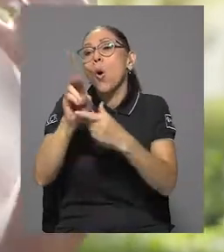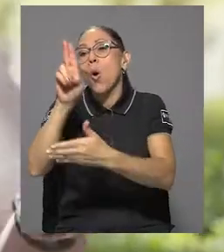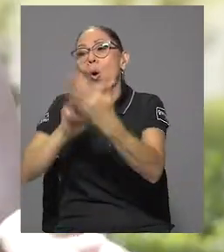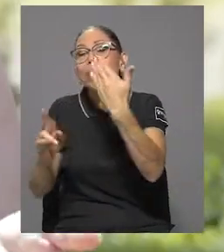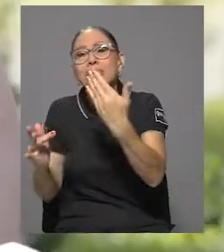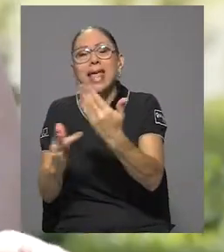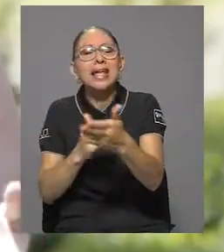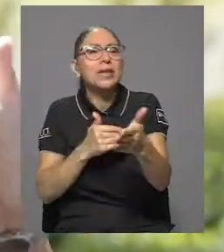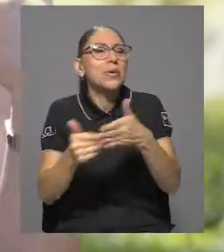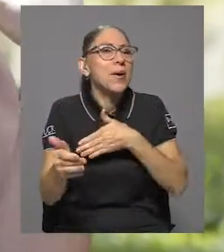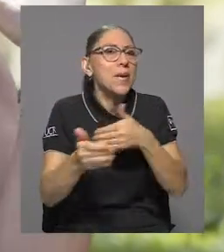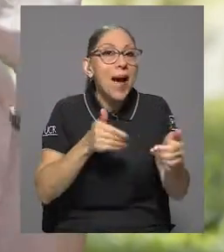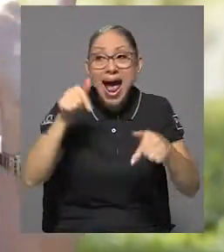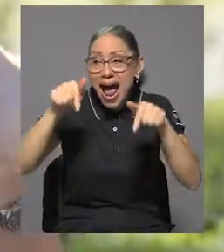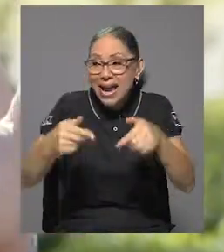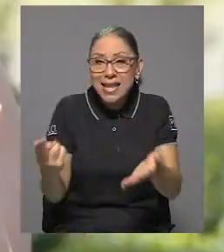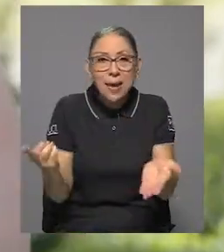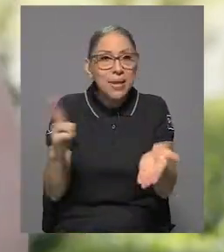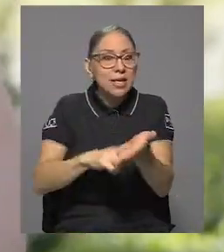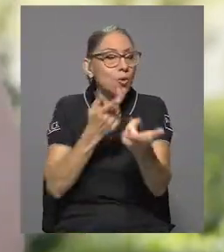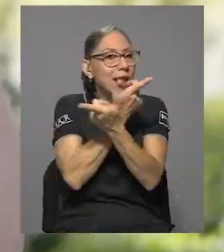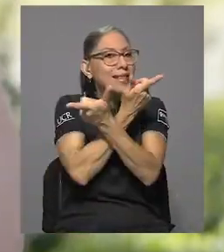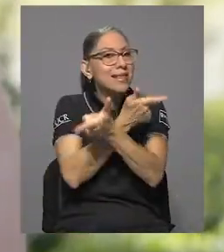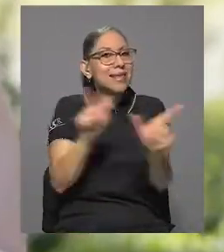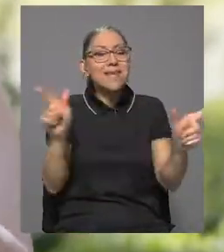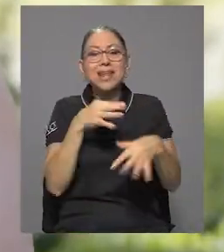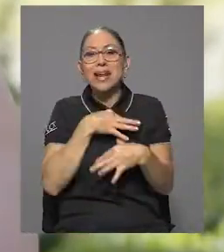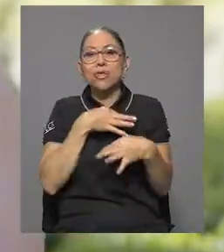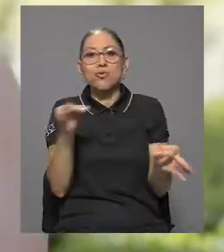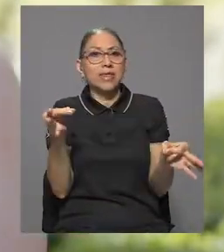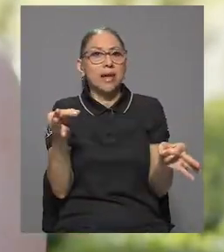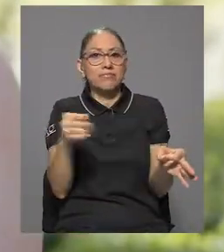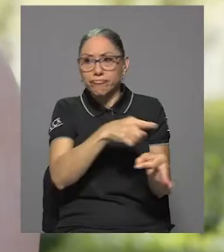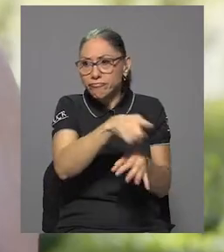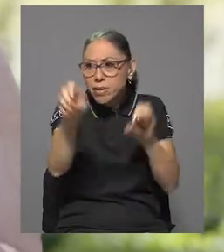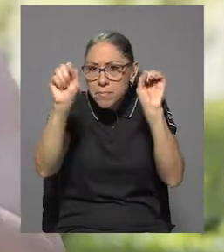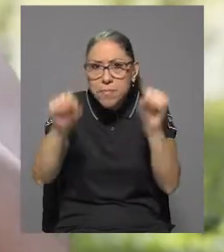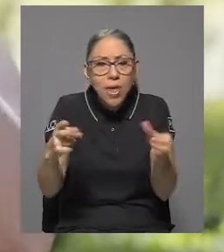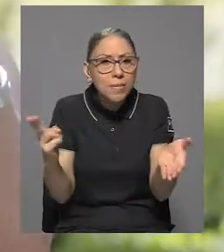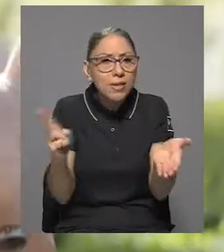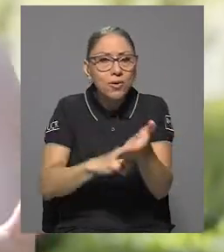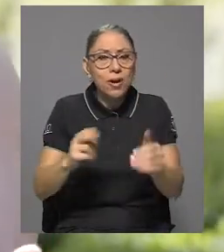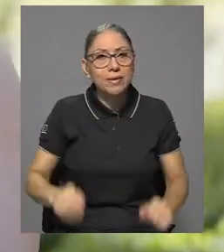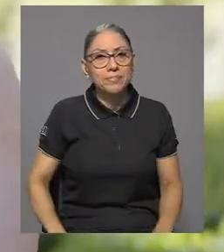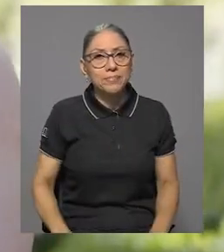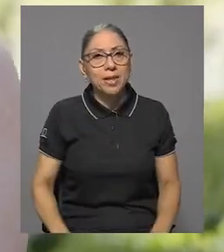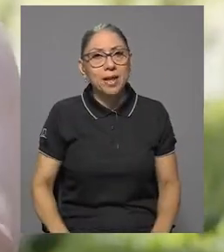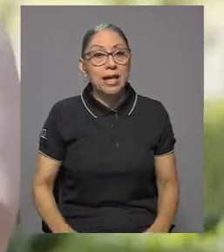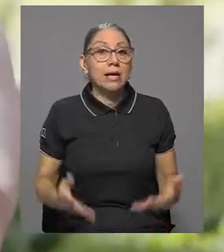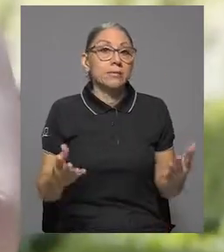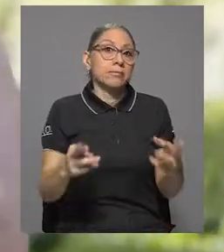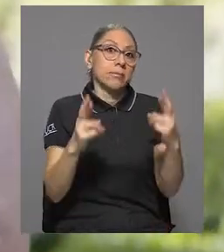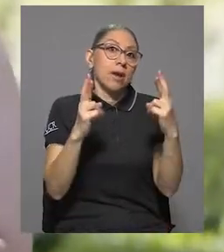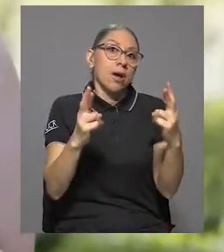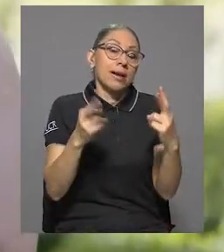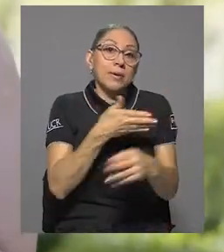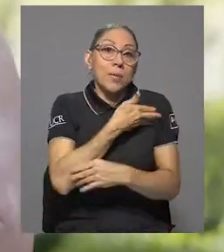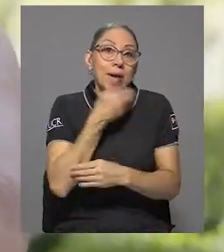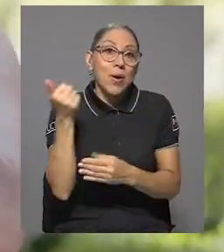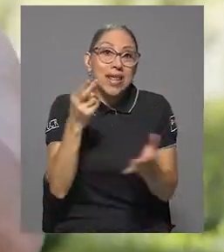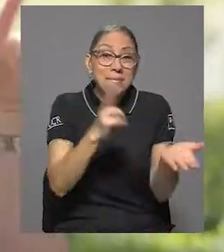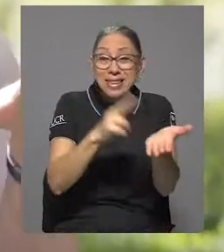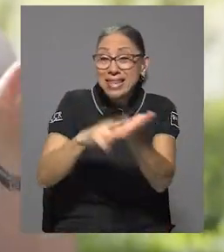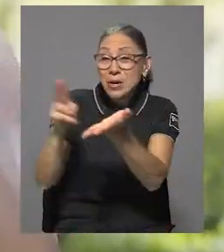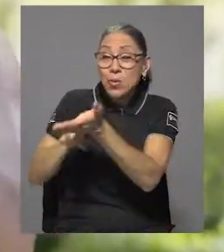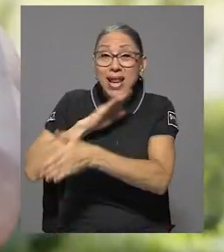TEC o cualquiera, no. Aquí la matrícula es libre, es gratuita, el estudiante se puede matricular. Puede ser, María,